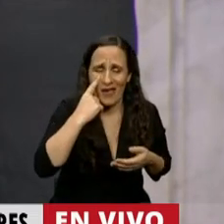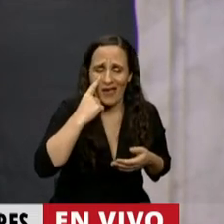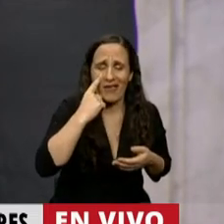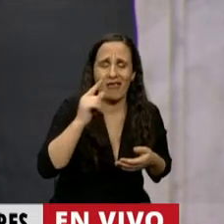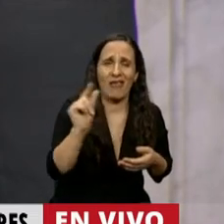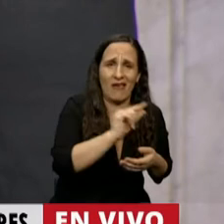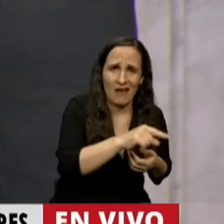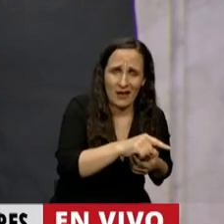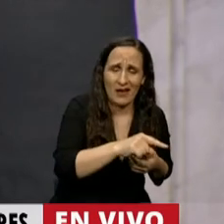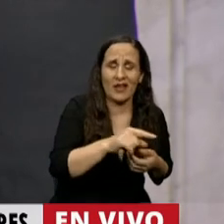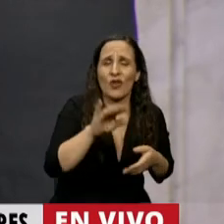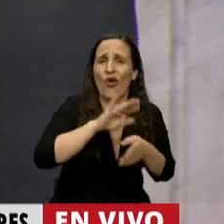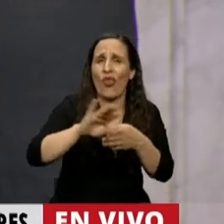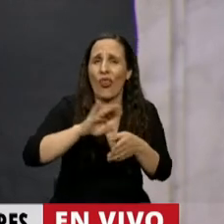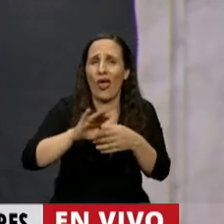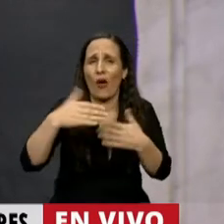con la deuda con los especuladores.